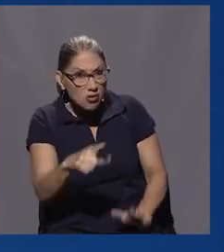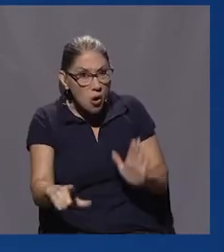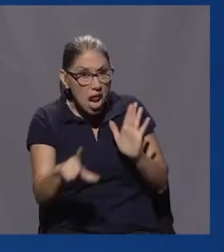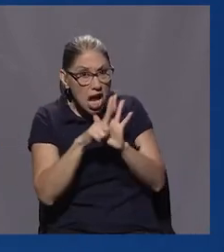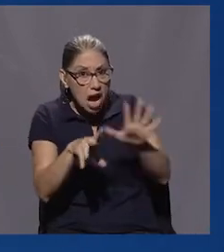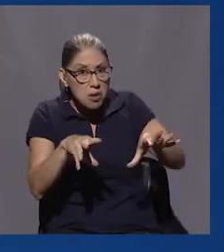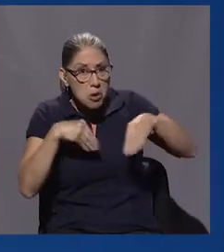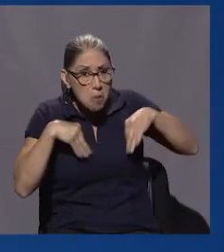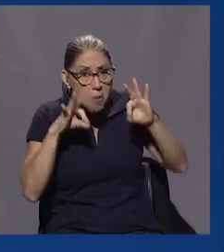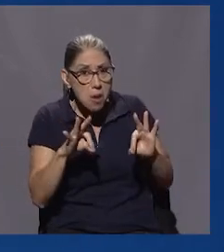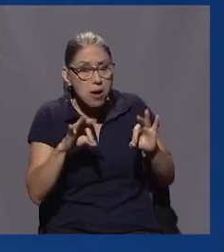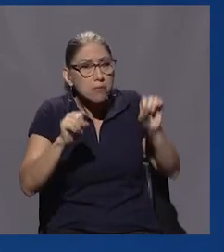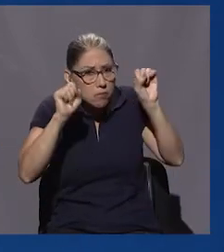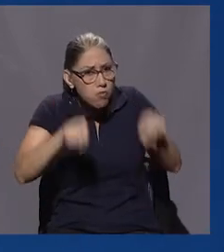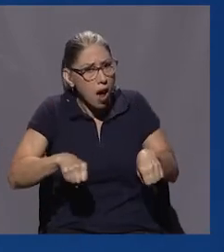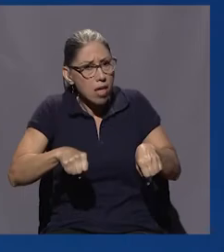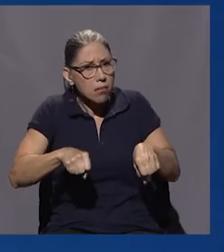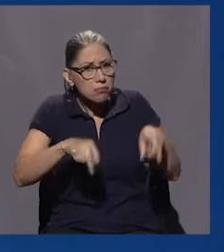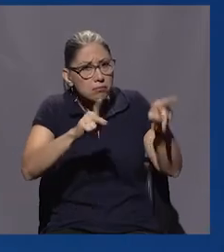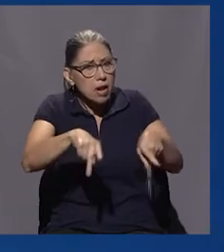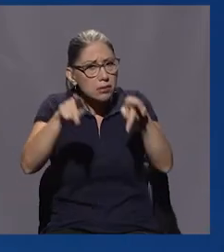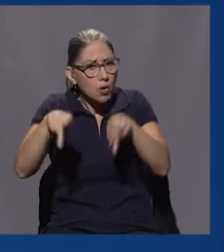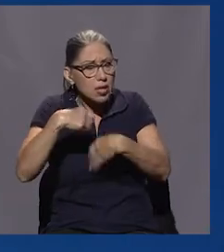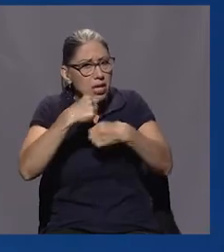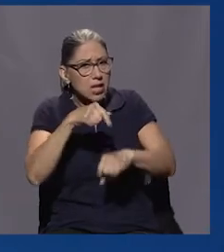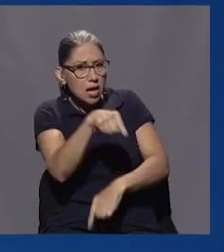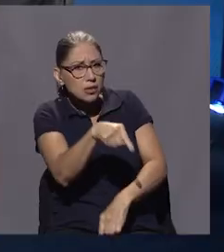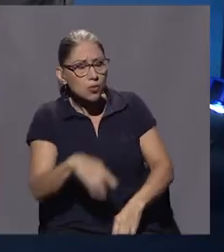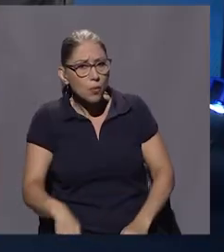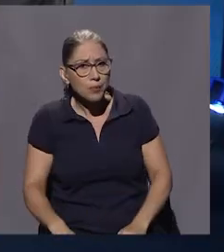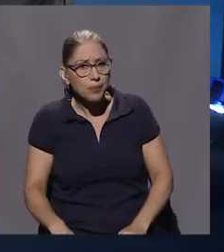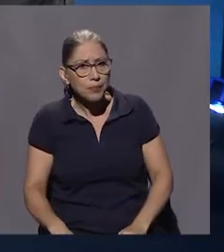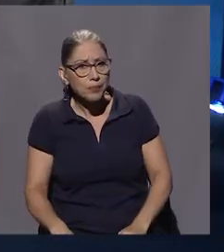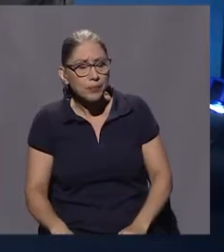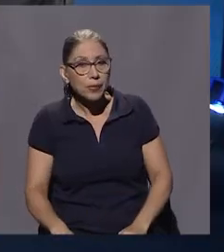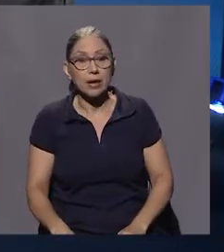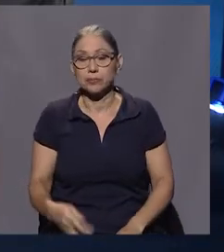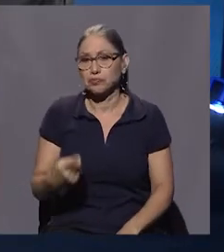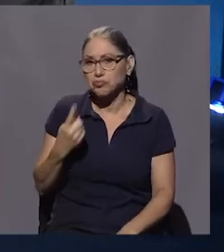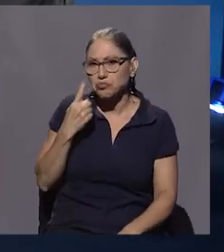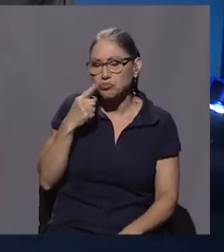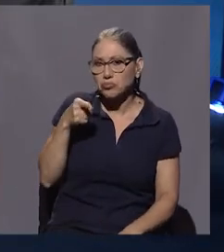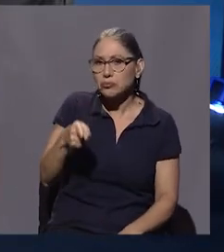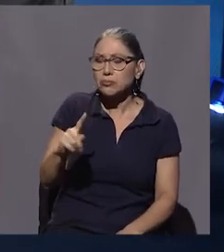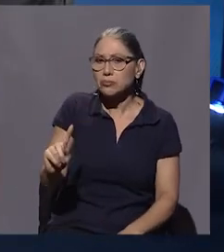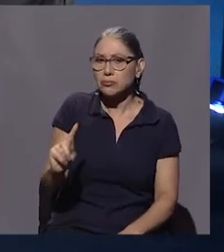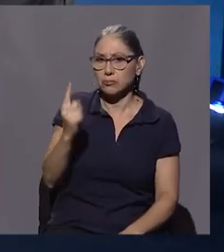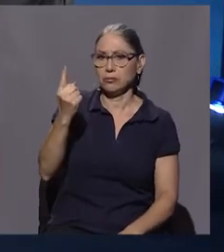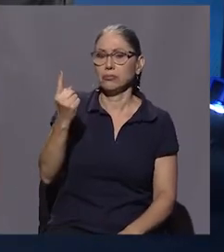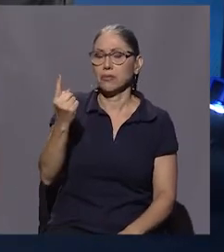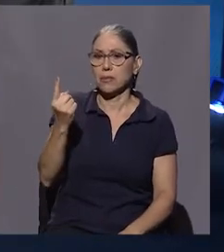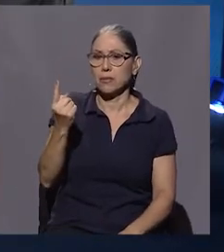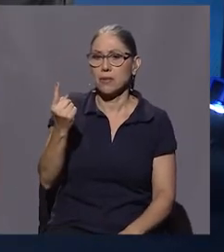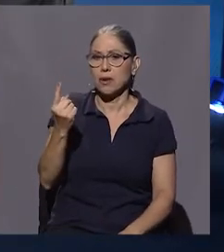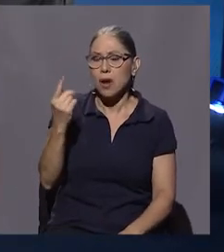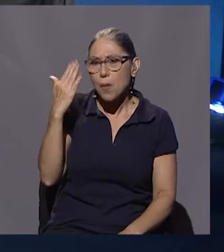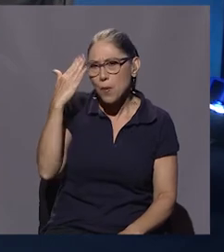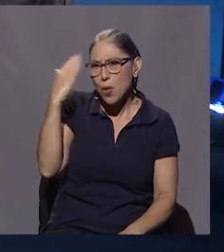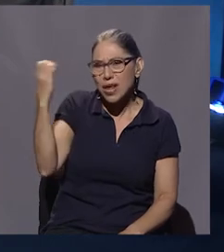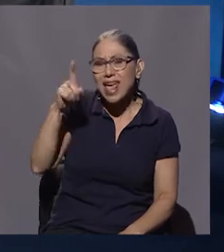legalmente posible que las personas lo puedan hacer? Bueno, es que entonces vamos a un punto. Primero,